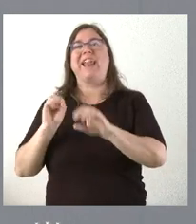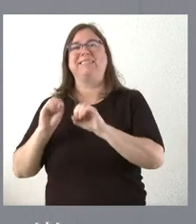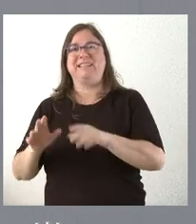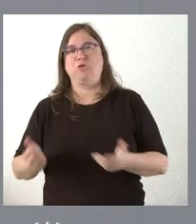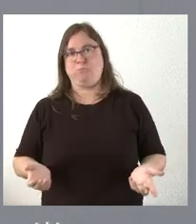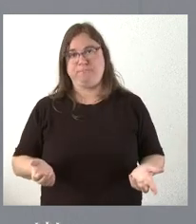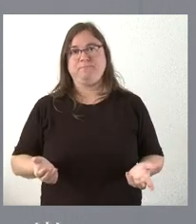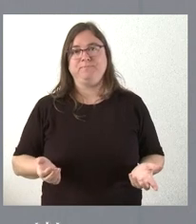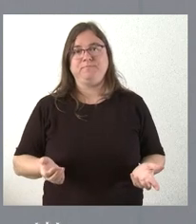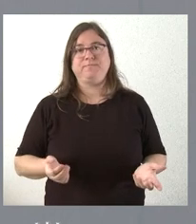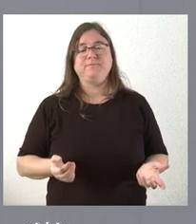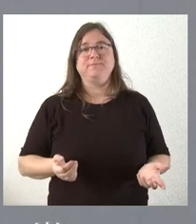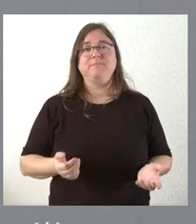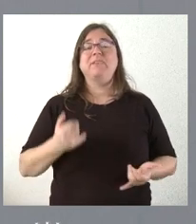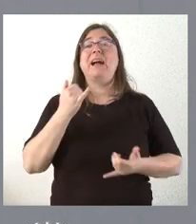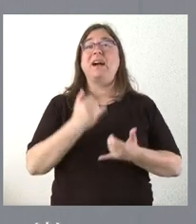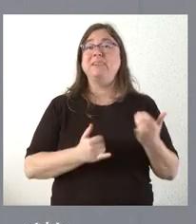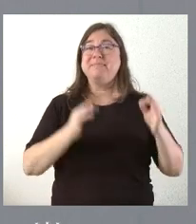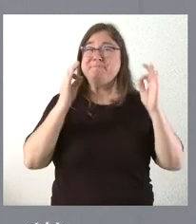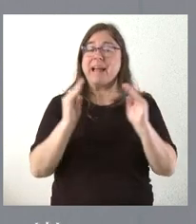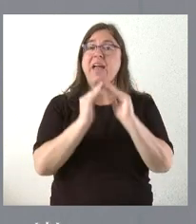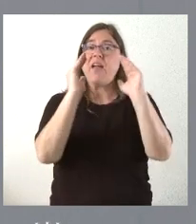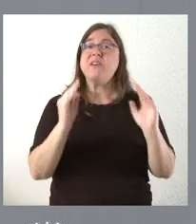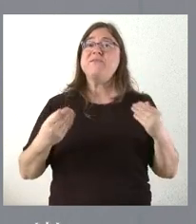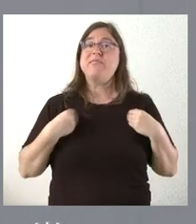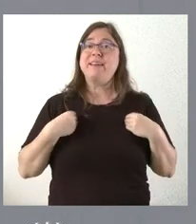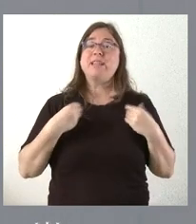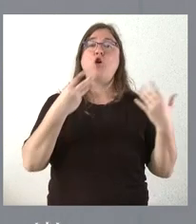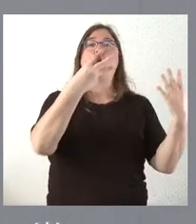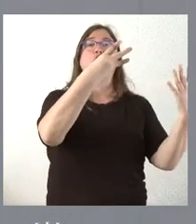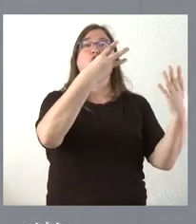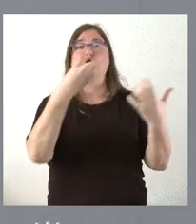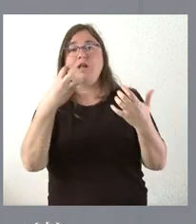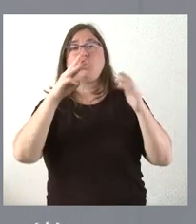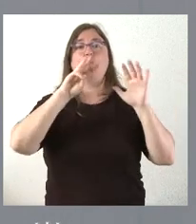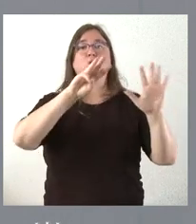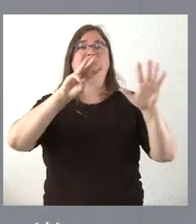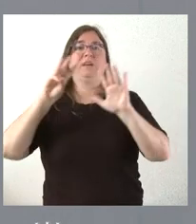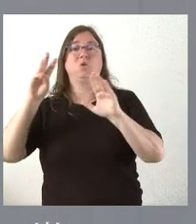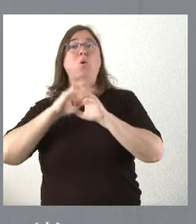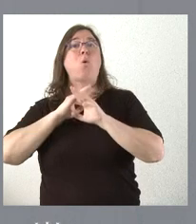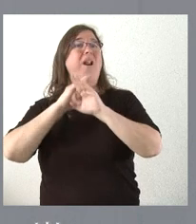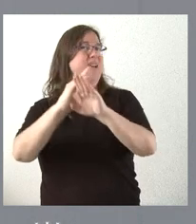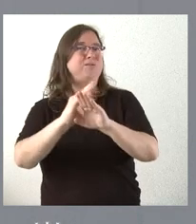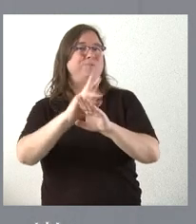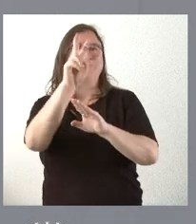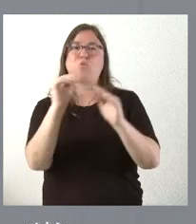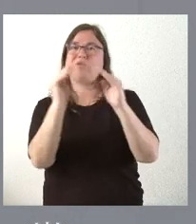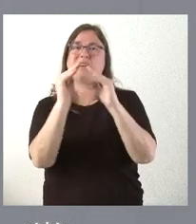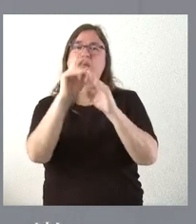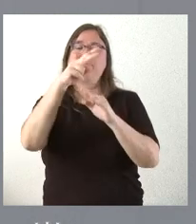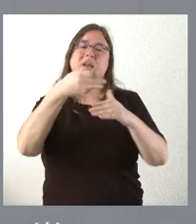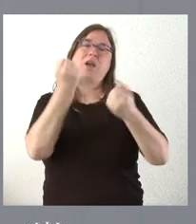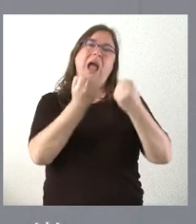tal forma que se quedarían como viviendas en 888. El resto, como les digo, lo componen garajes y